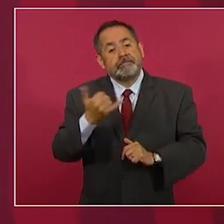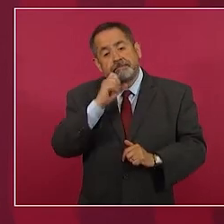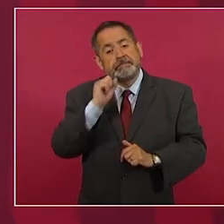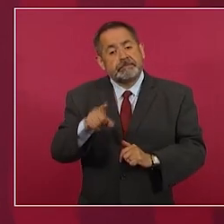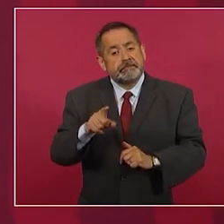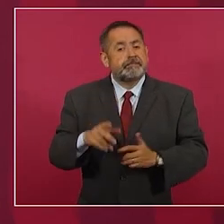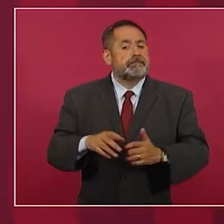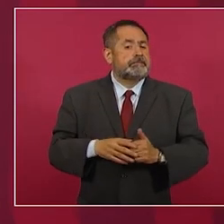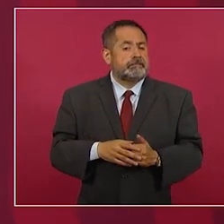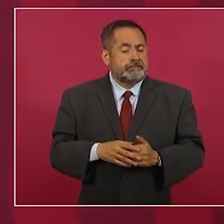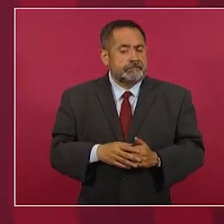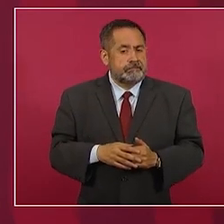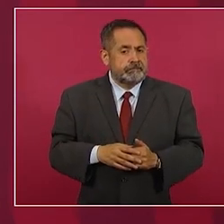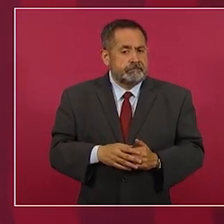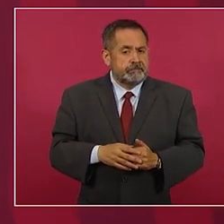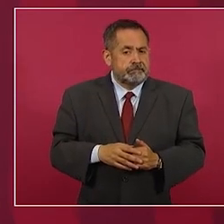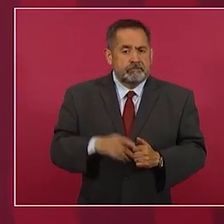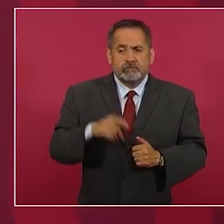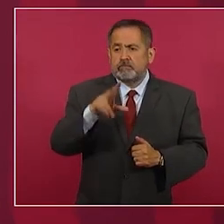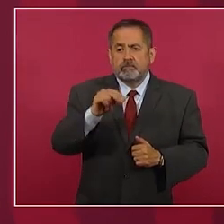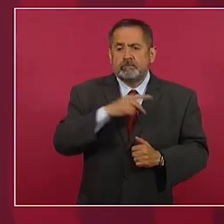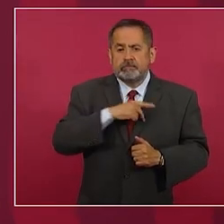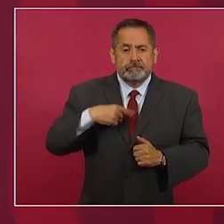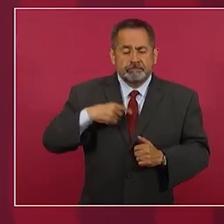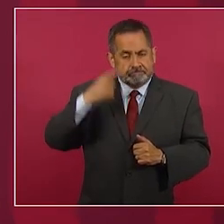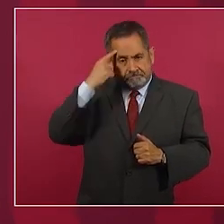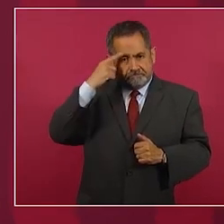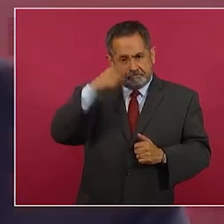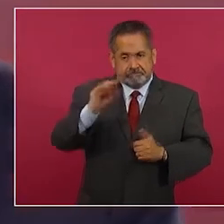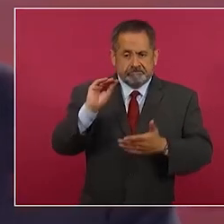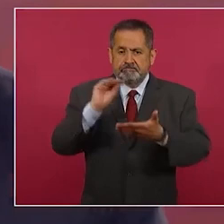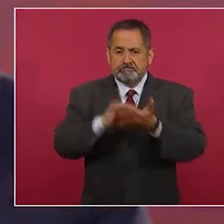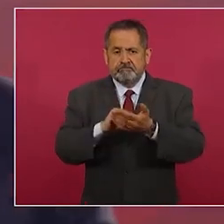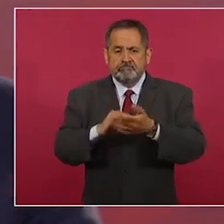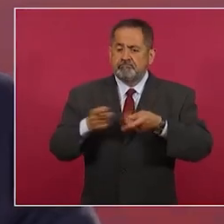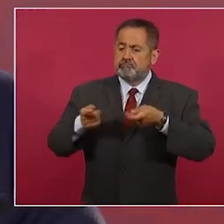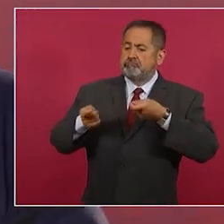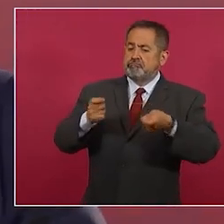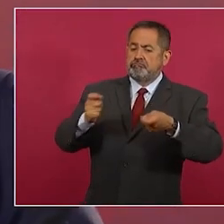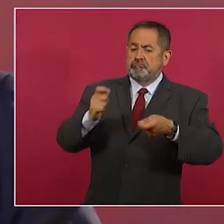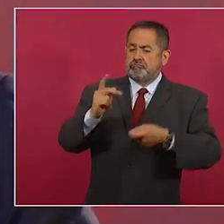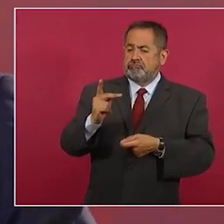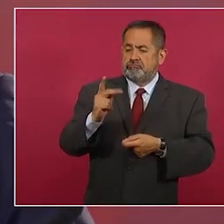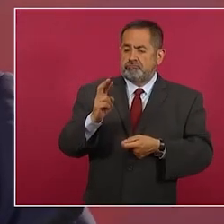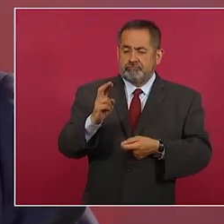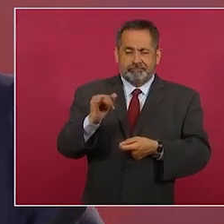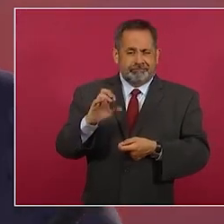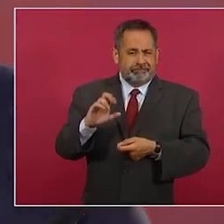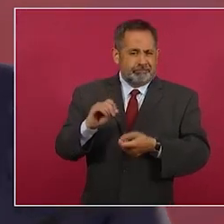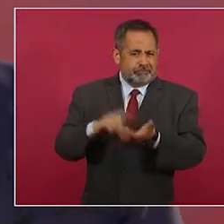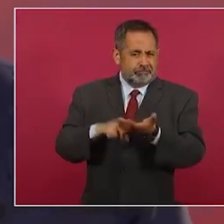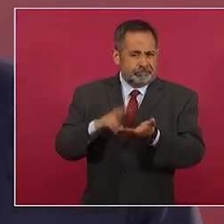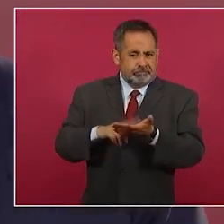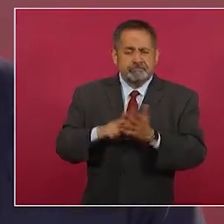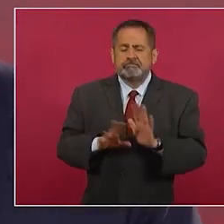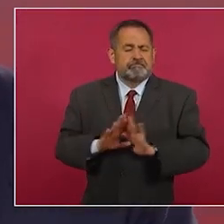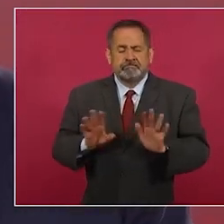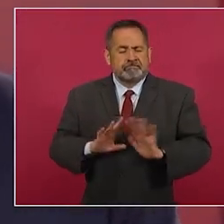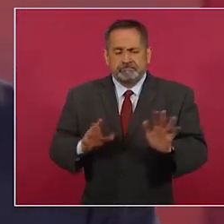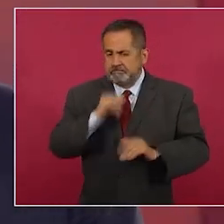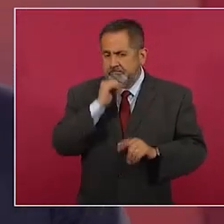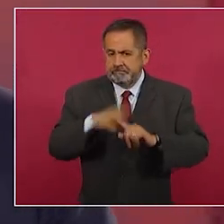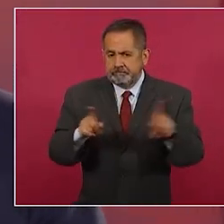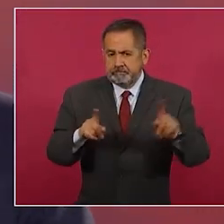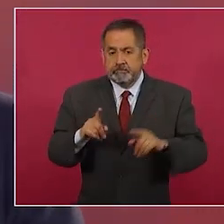sin establecer control de precios estamos